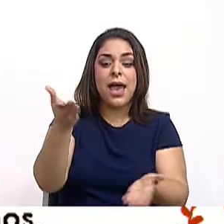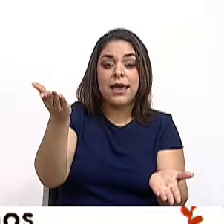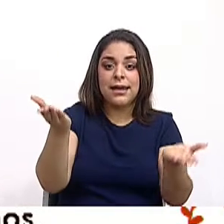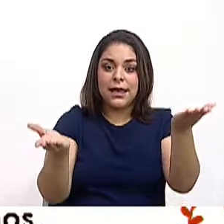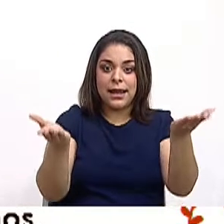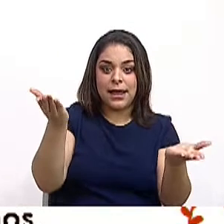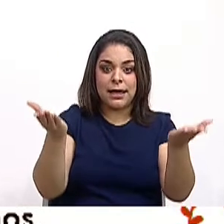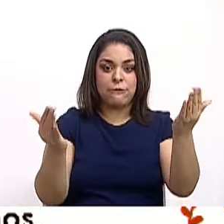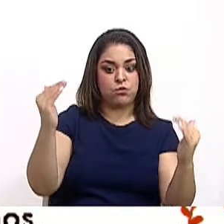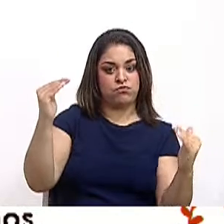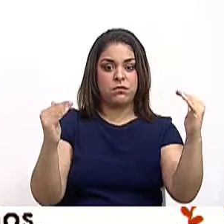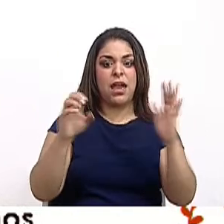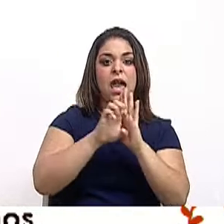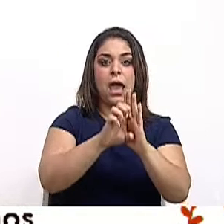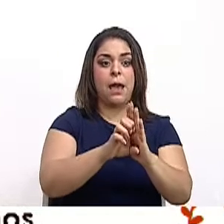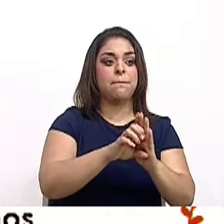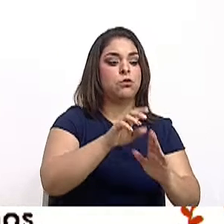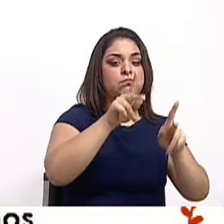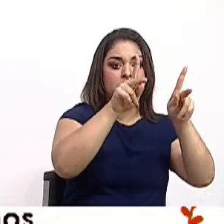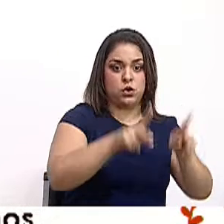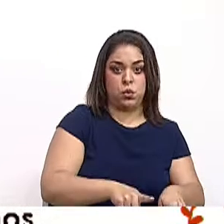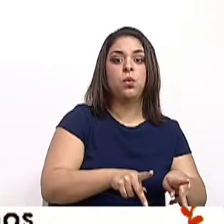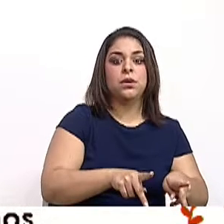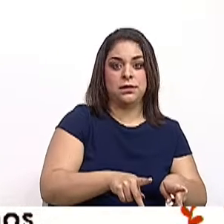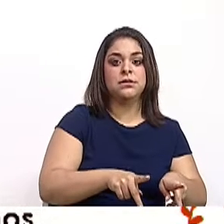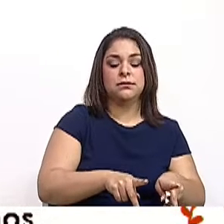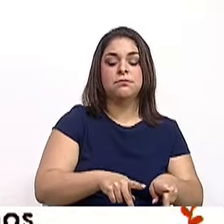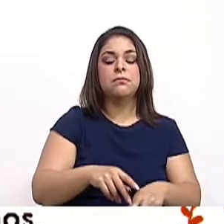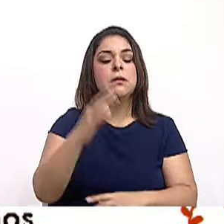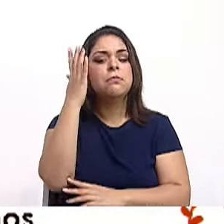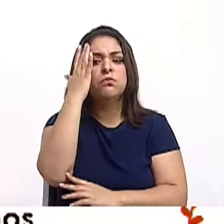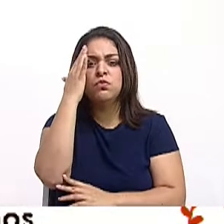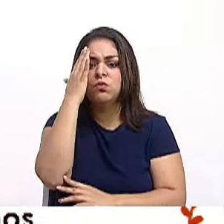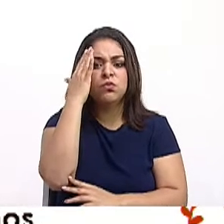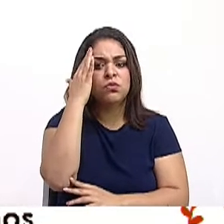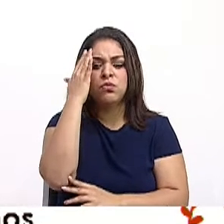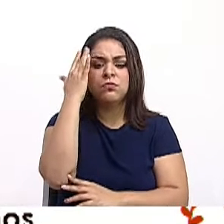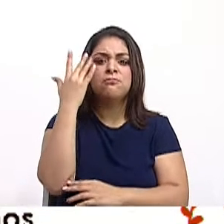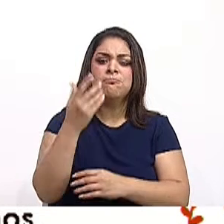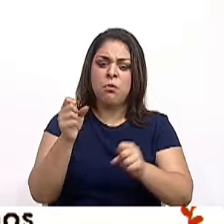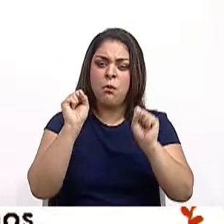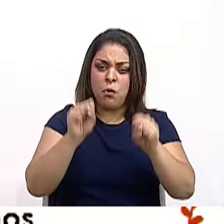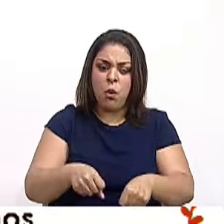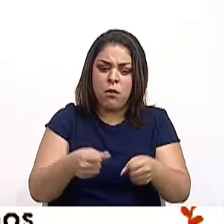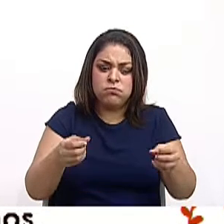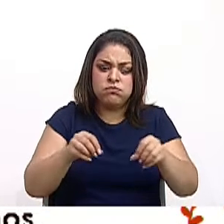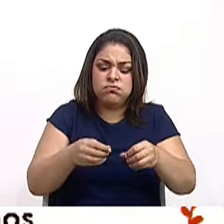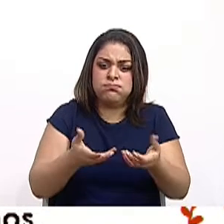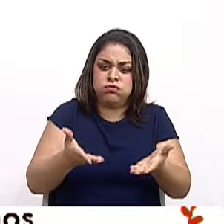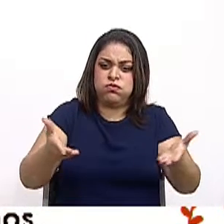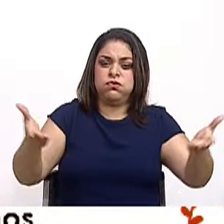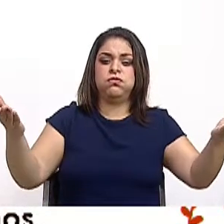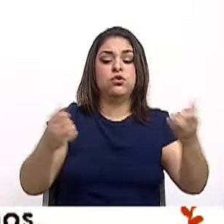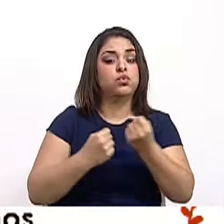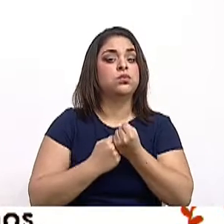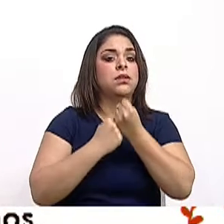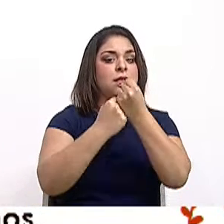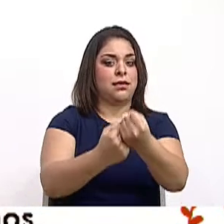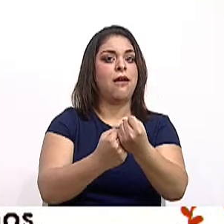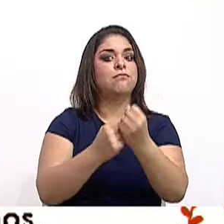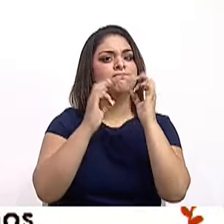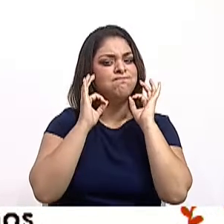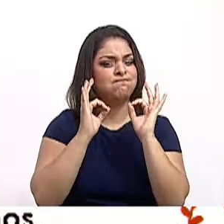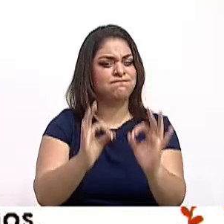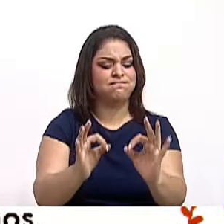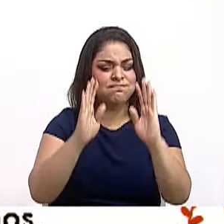o sea, los seres vivos. Procura una explotación responsable y sustentable. Además, la idea es